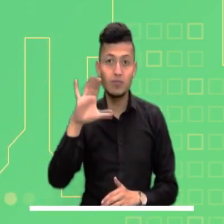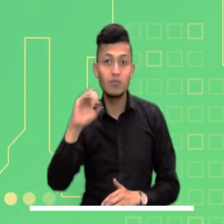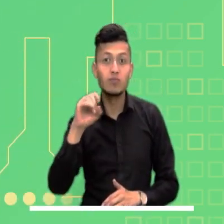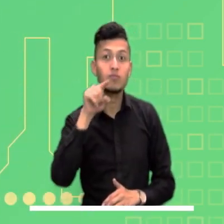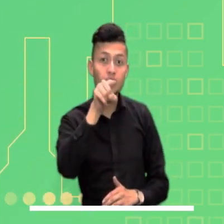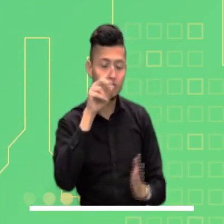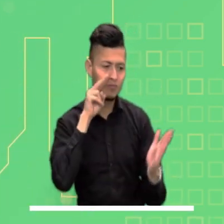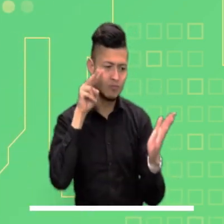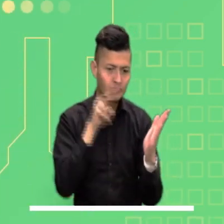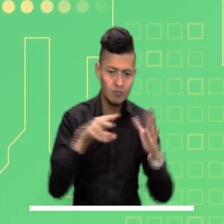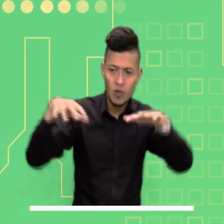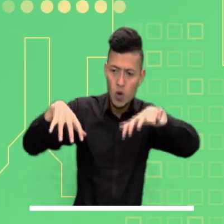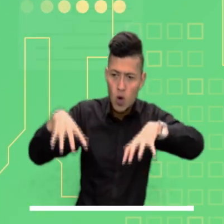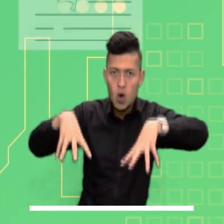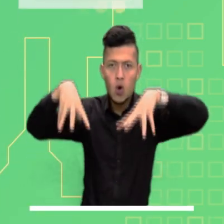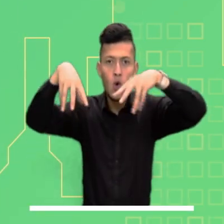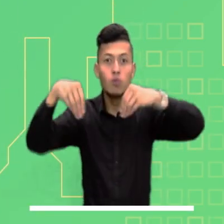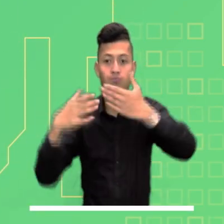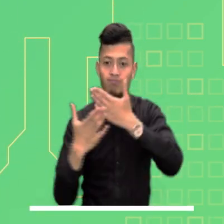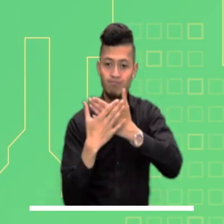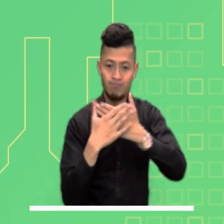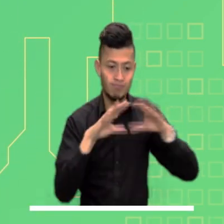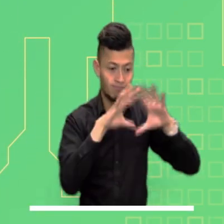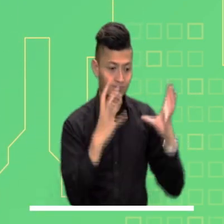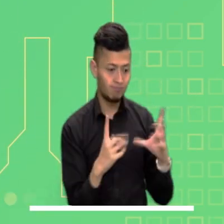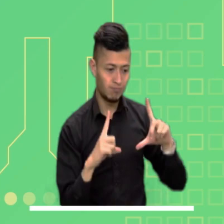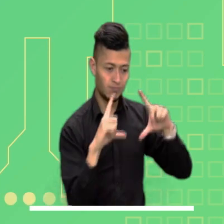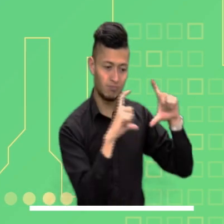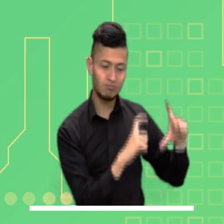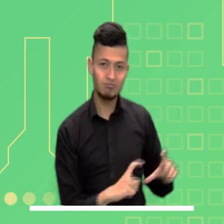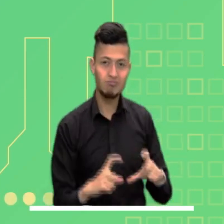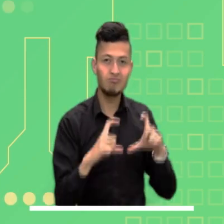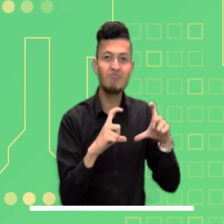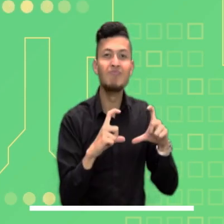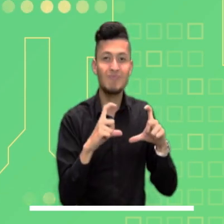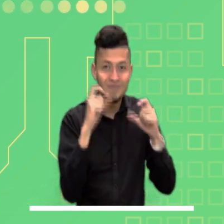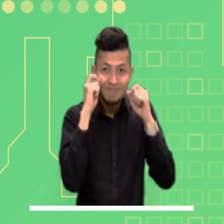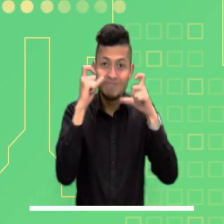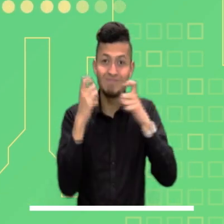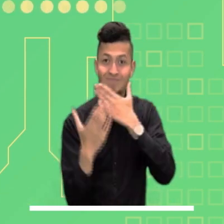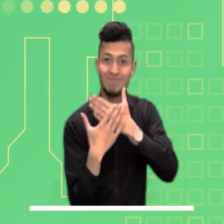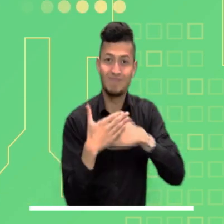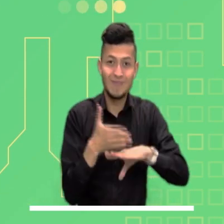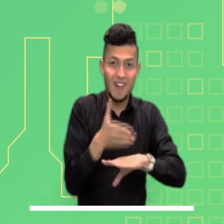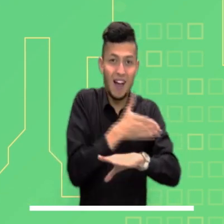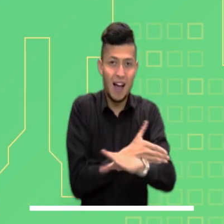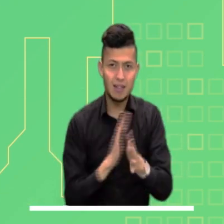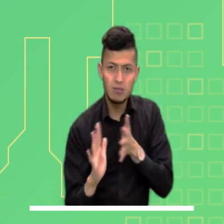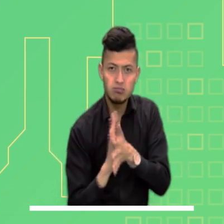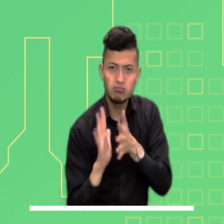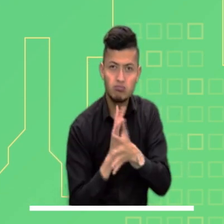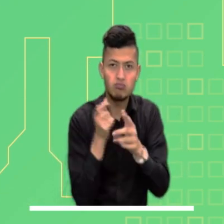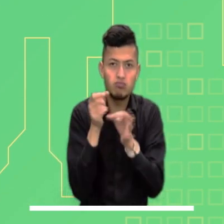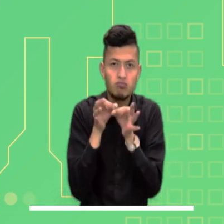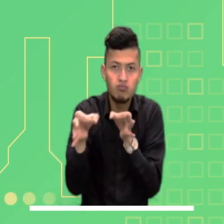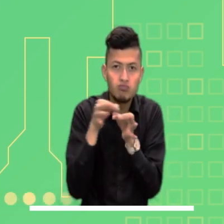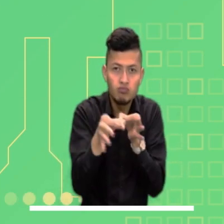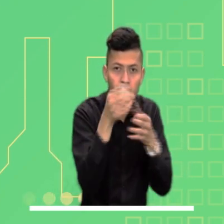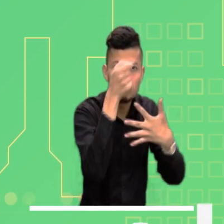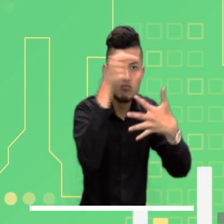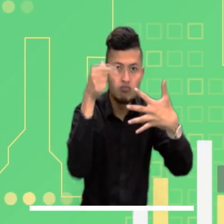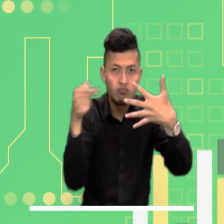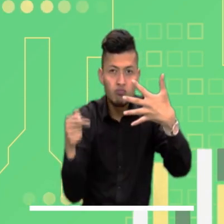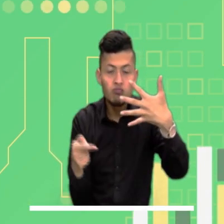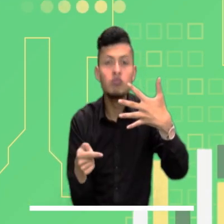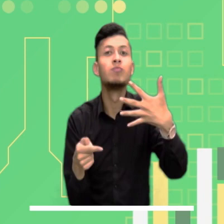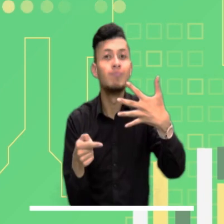aplicación Mi Pronóstico. Consulte los pronósticos del estado del tiempo, las imágenes satelitales y conozca las principales